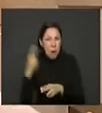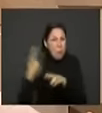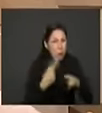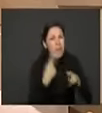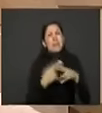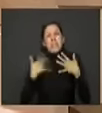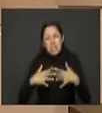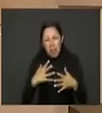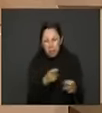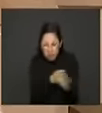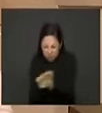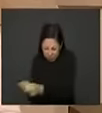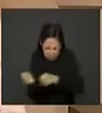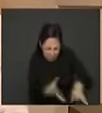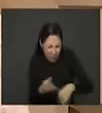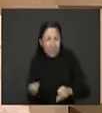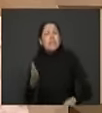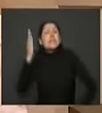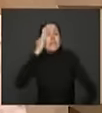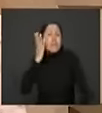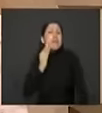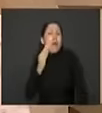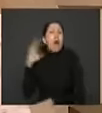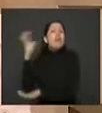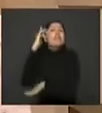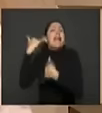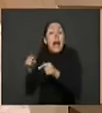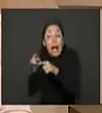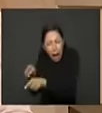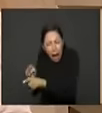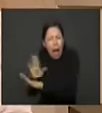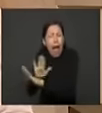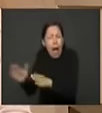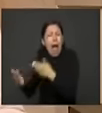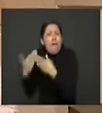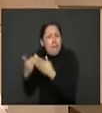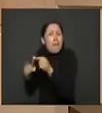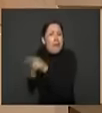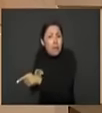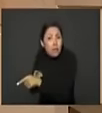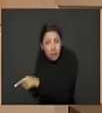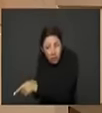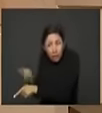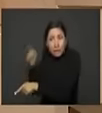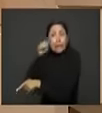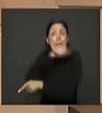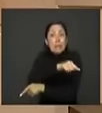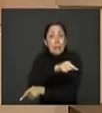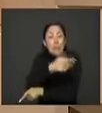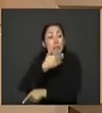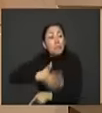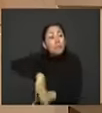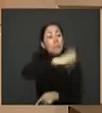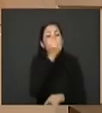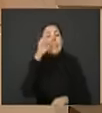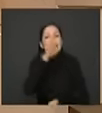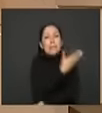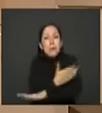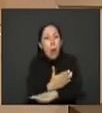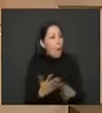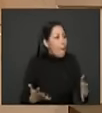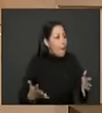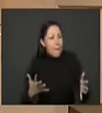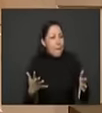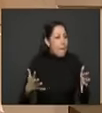los últimos 30 años. En eso tenemos experiencia. En cambio, en llegar a esos 15 millones de colombianos, en